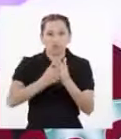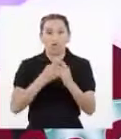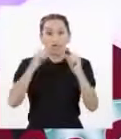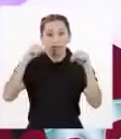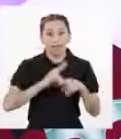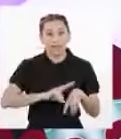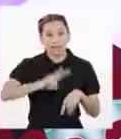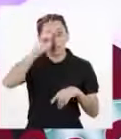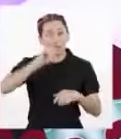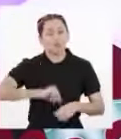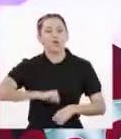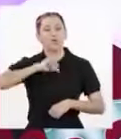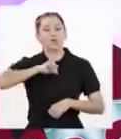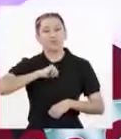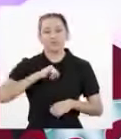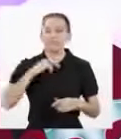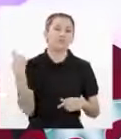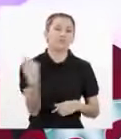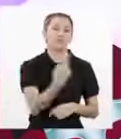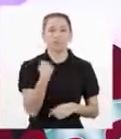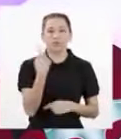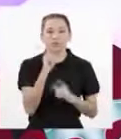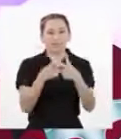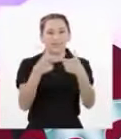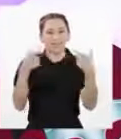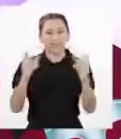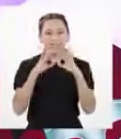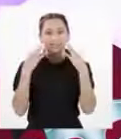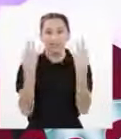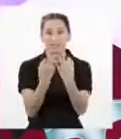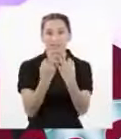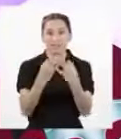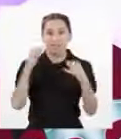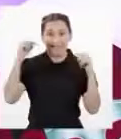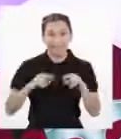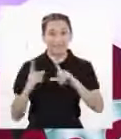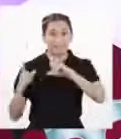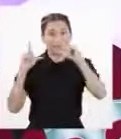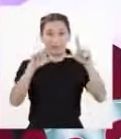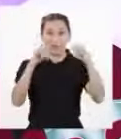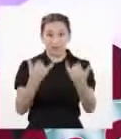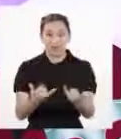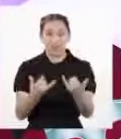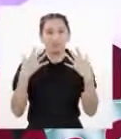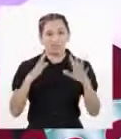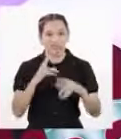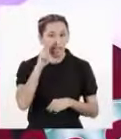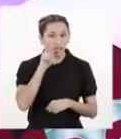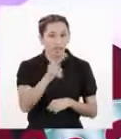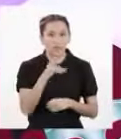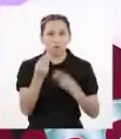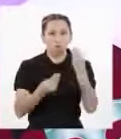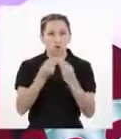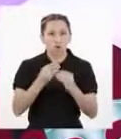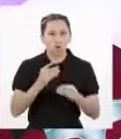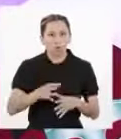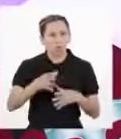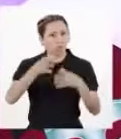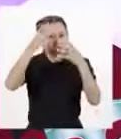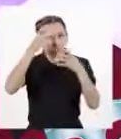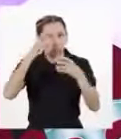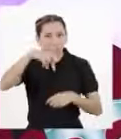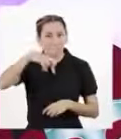Y motivo de orgullo de sentirnos todos como una gran familia Durante el programa de hoy hemos observado cómo el conocimiento del